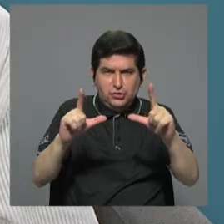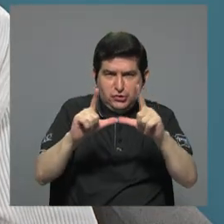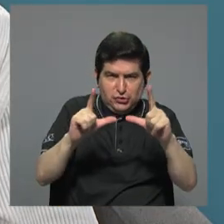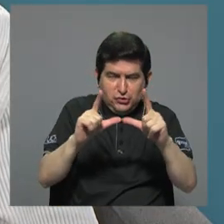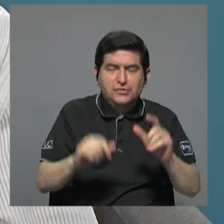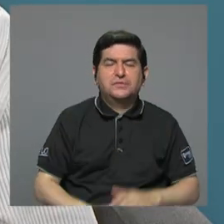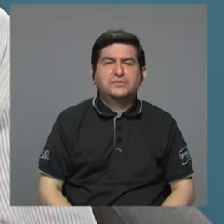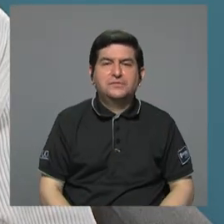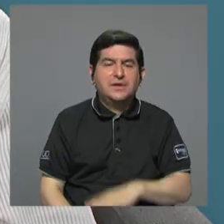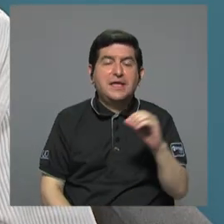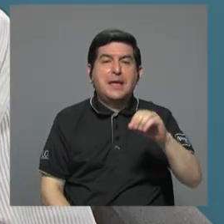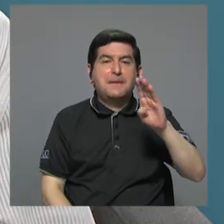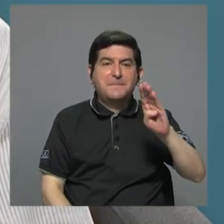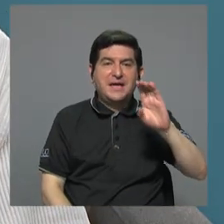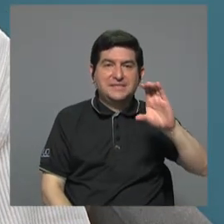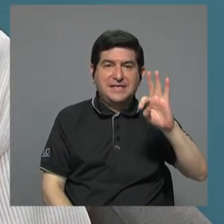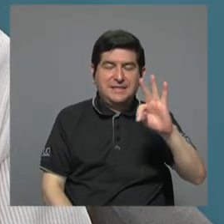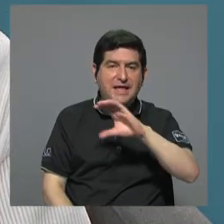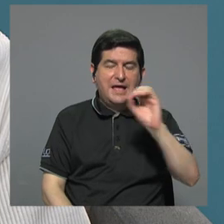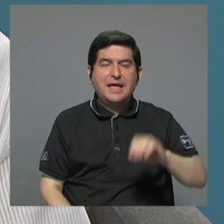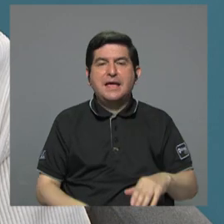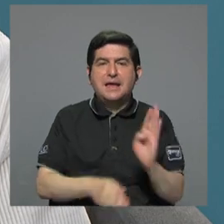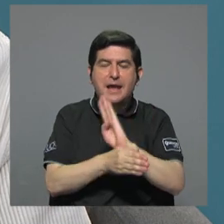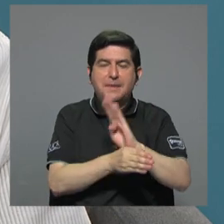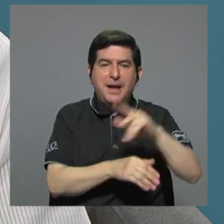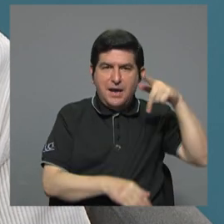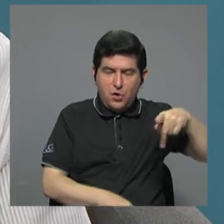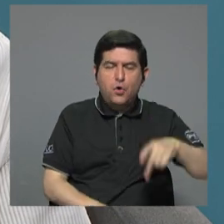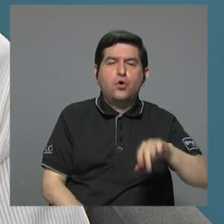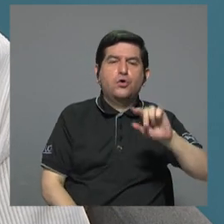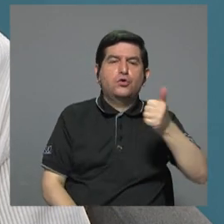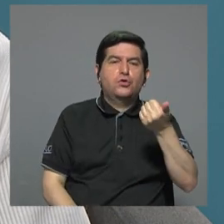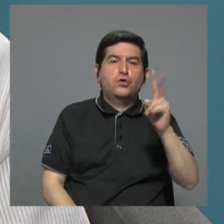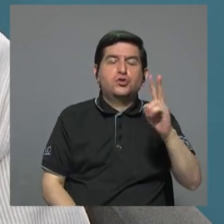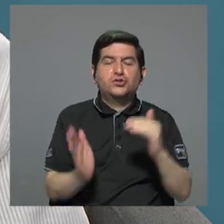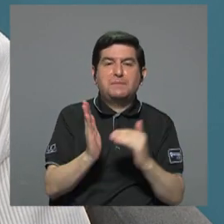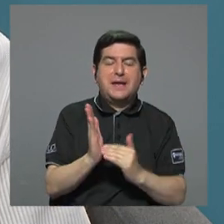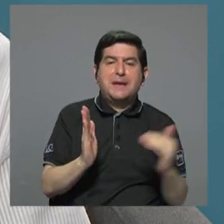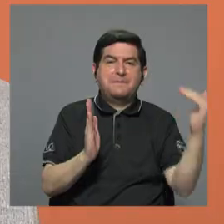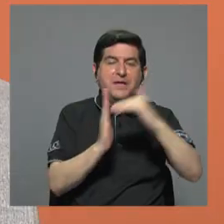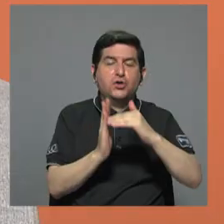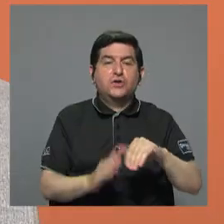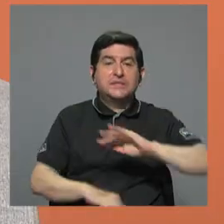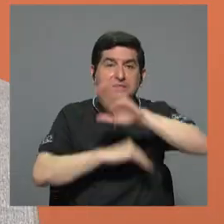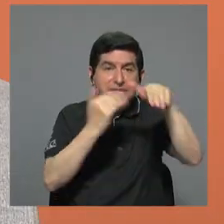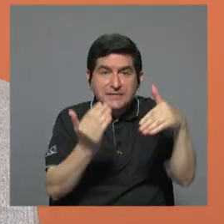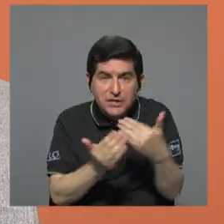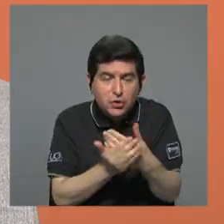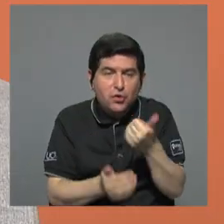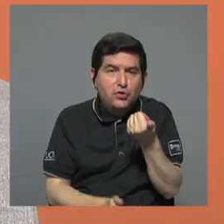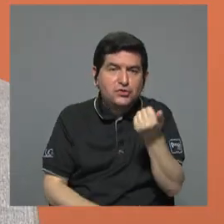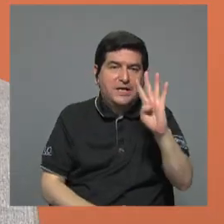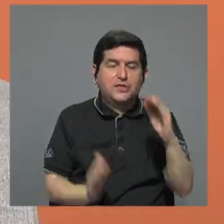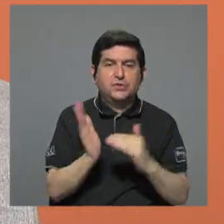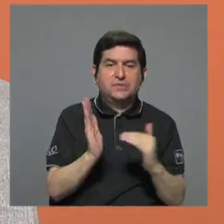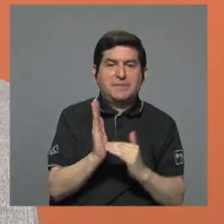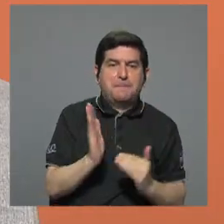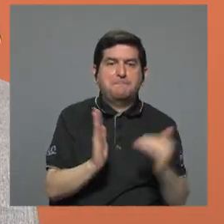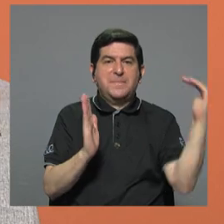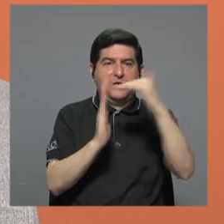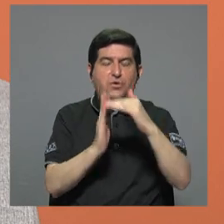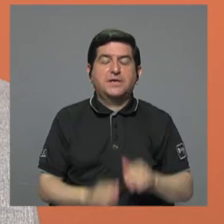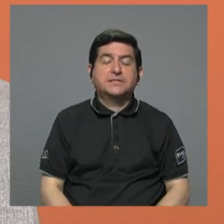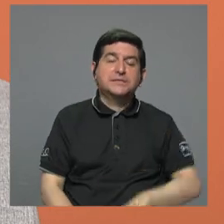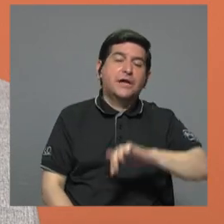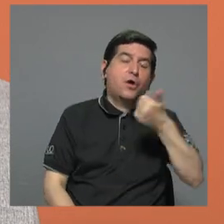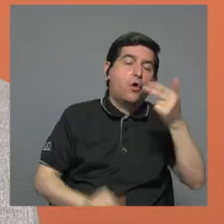el BCT y el Banco Promérica concentraron 12 mil millones de esos 14 mil. Si le parece, doña Laura, pasamos